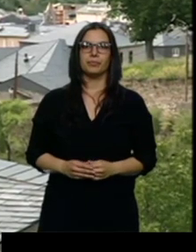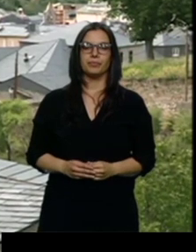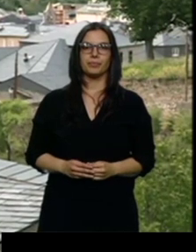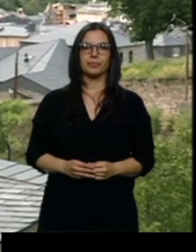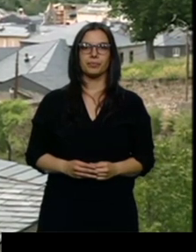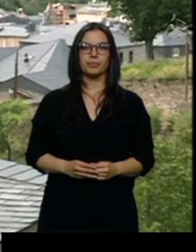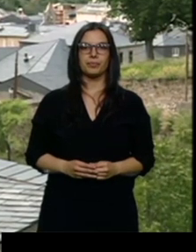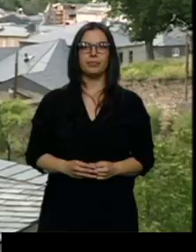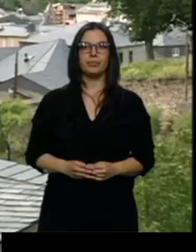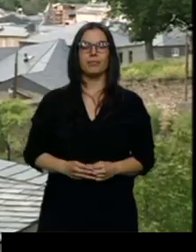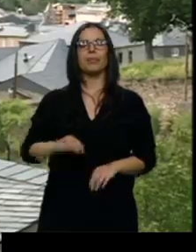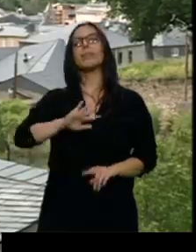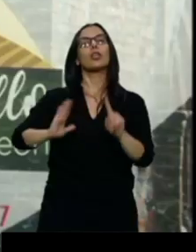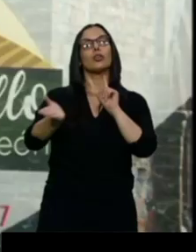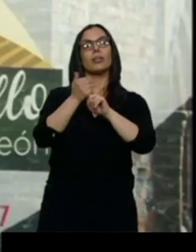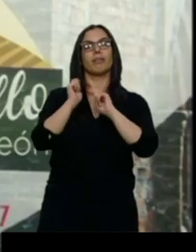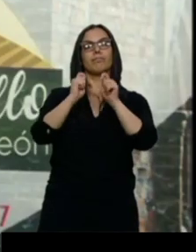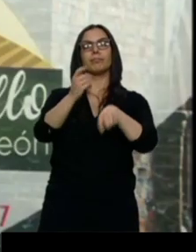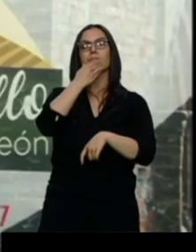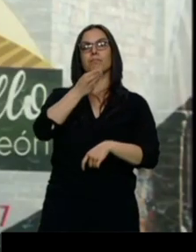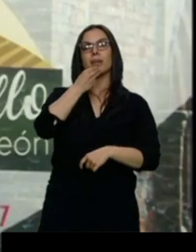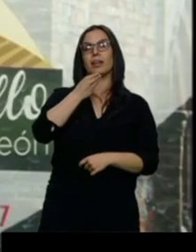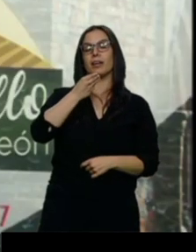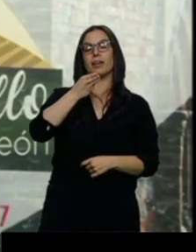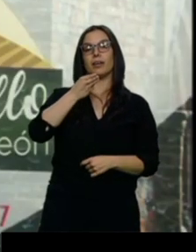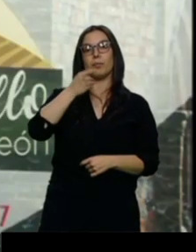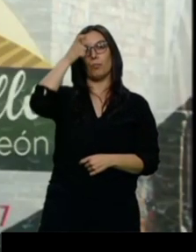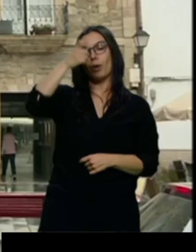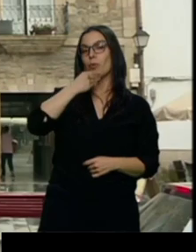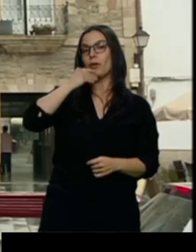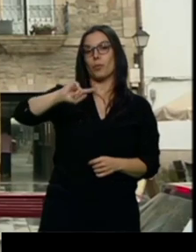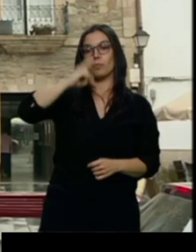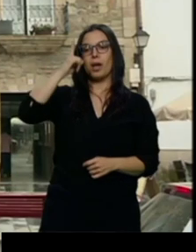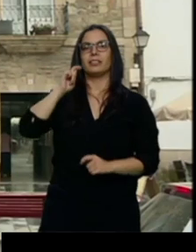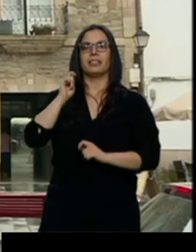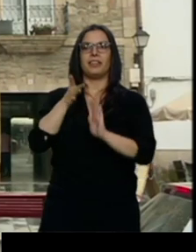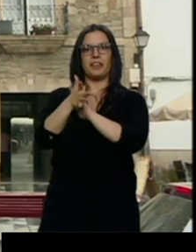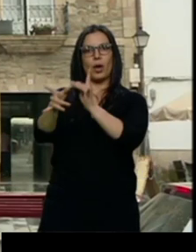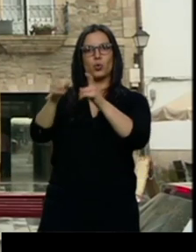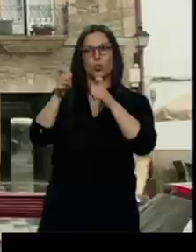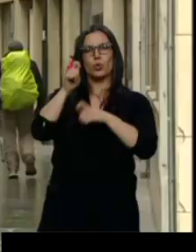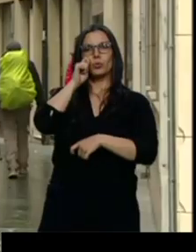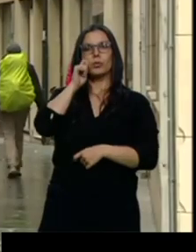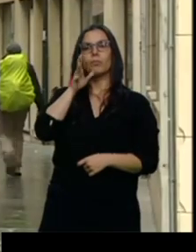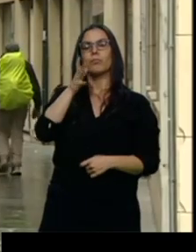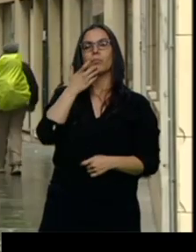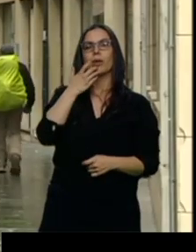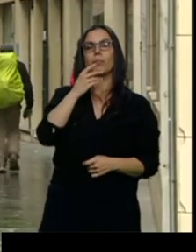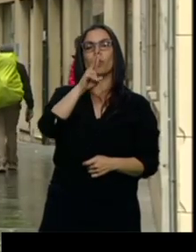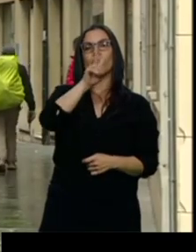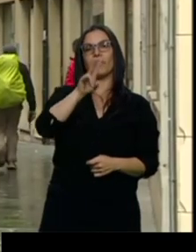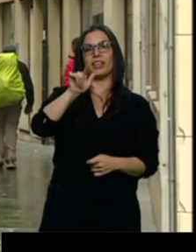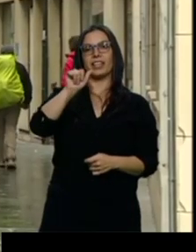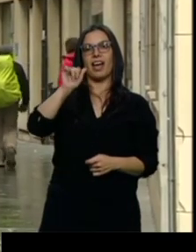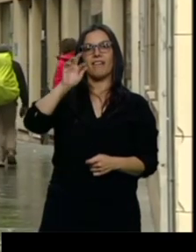Conseguir el galardón del pueblo más bello ha supuesto para ellos mayor repercusión turística. Villafranca del Bierzo en 2017, en la categoría de